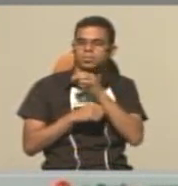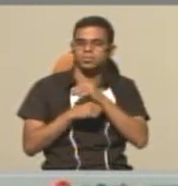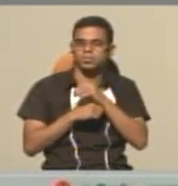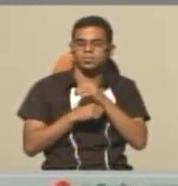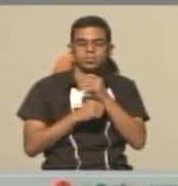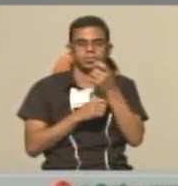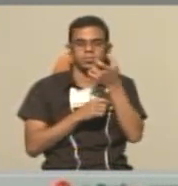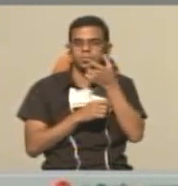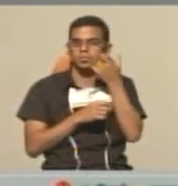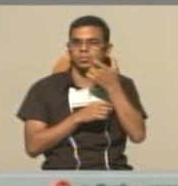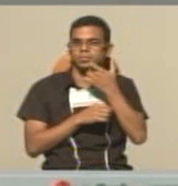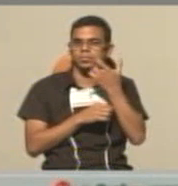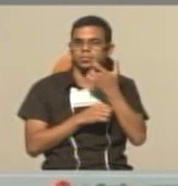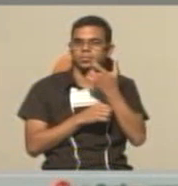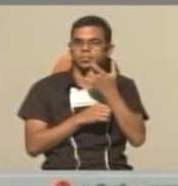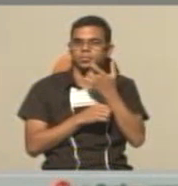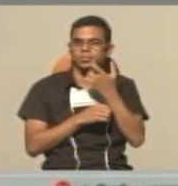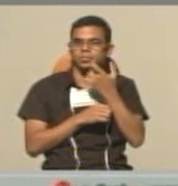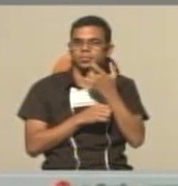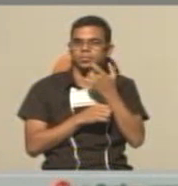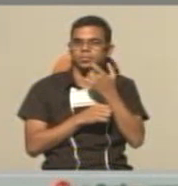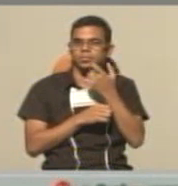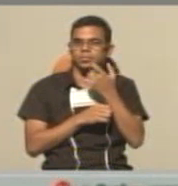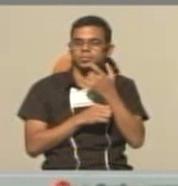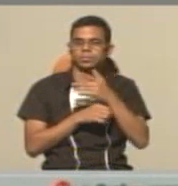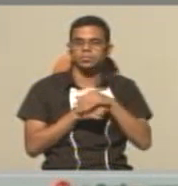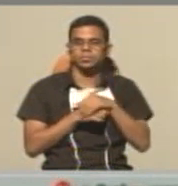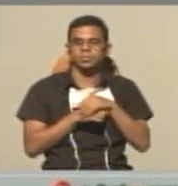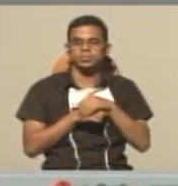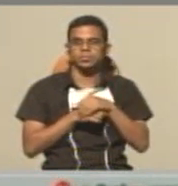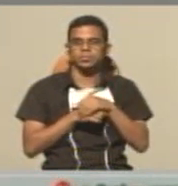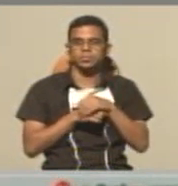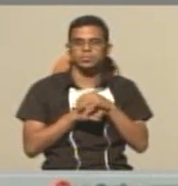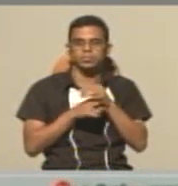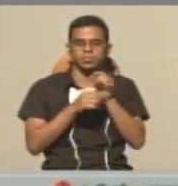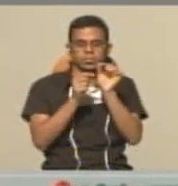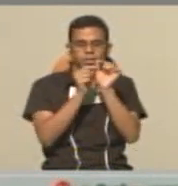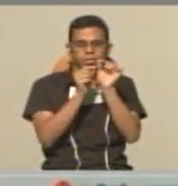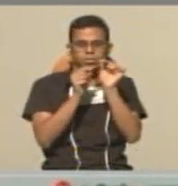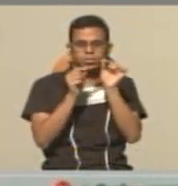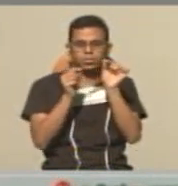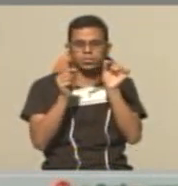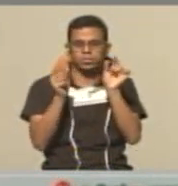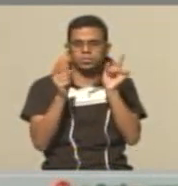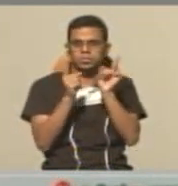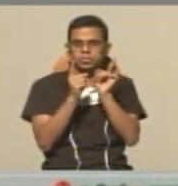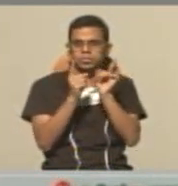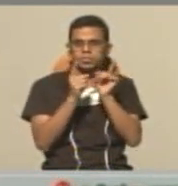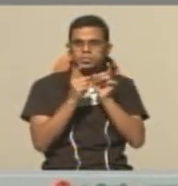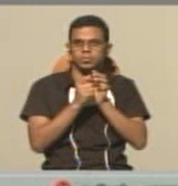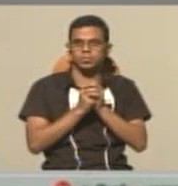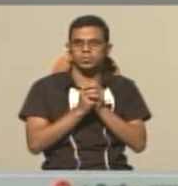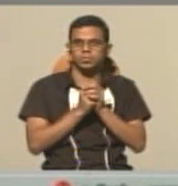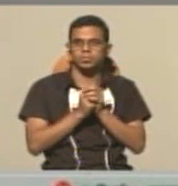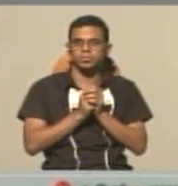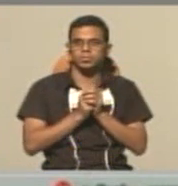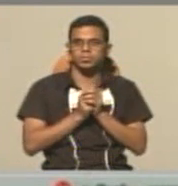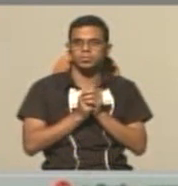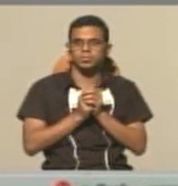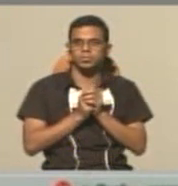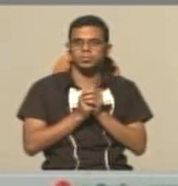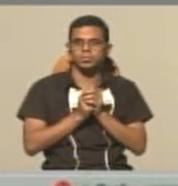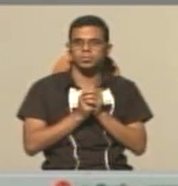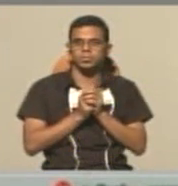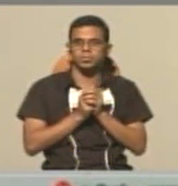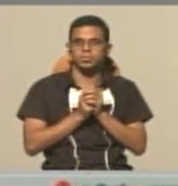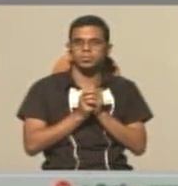Buscamos una región y seleccionamos una pequeña porción de esta. Hacemos clic en